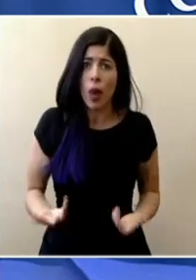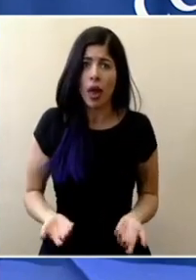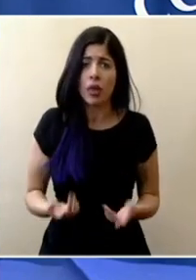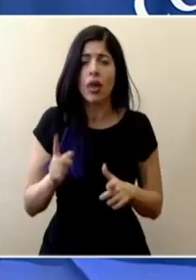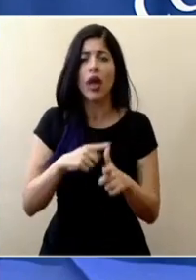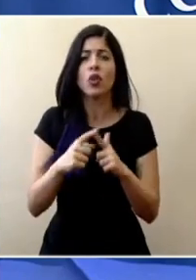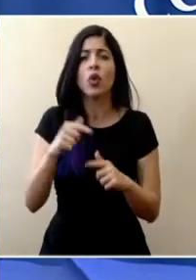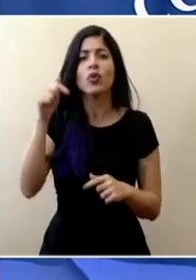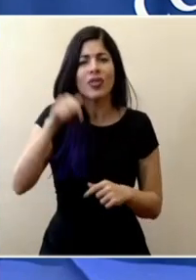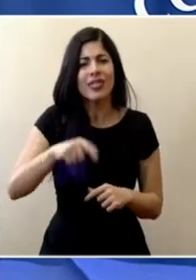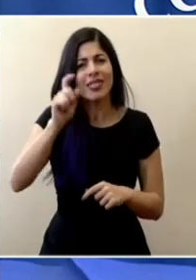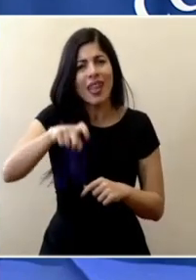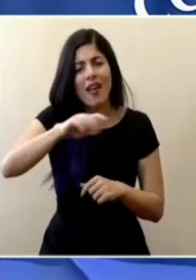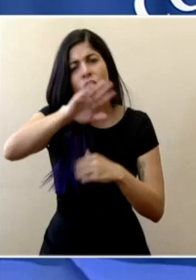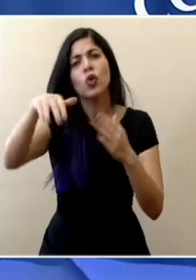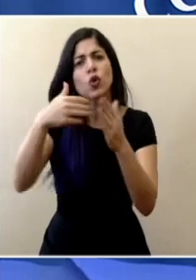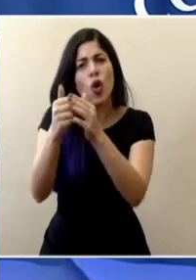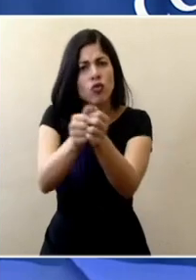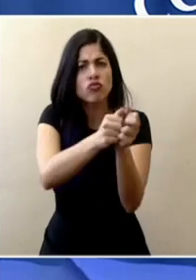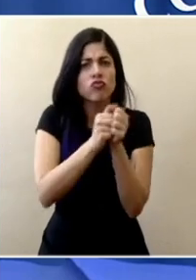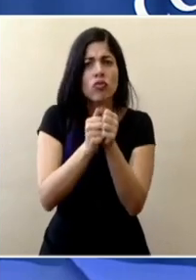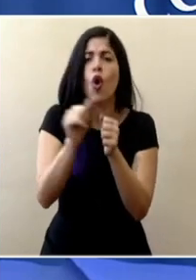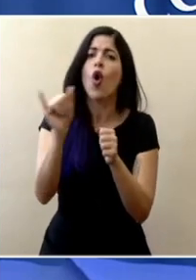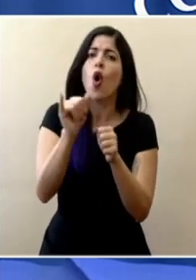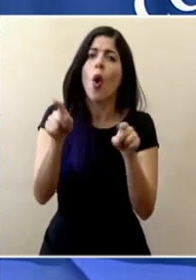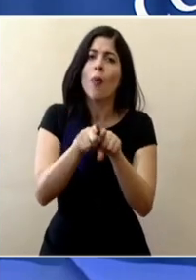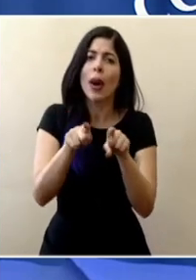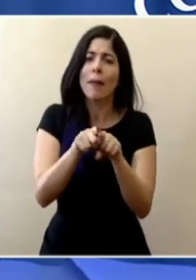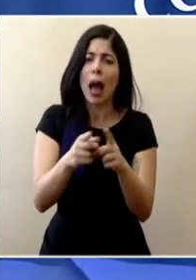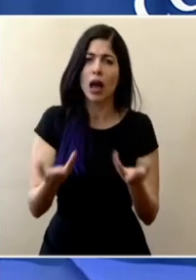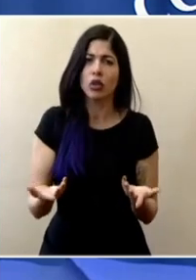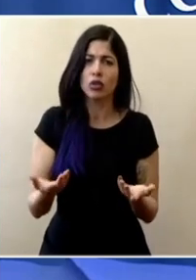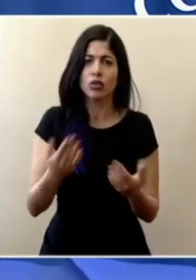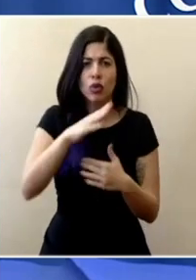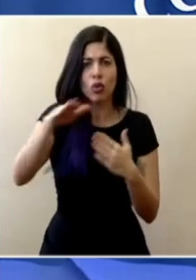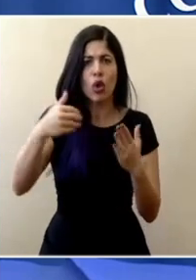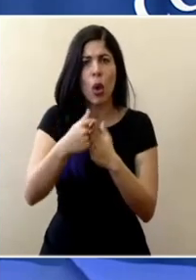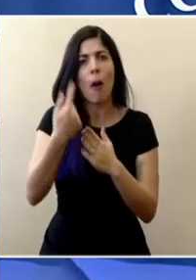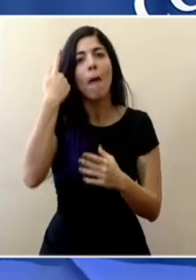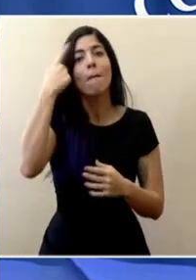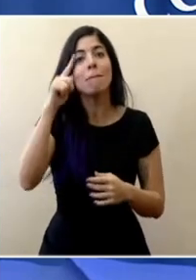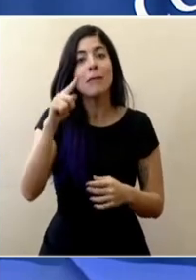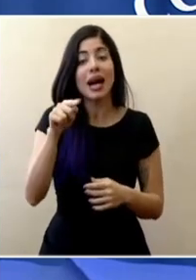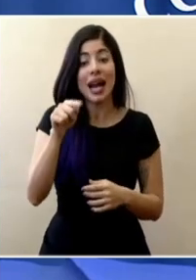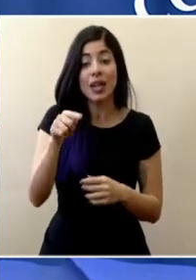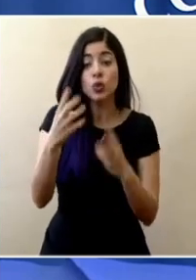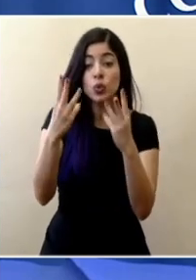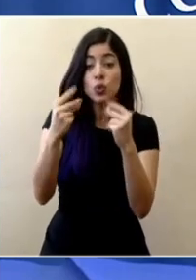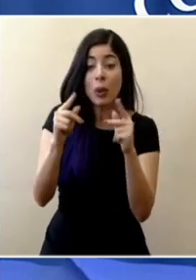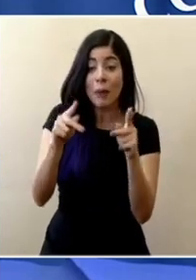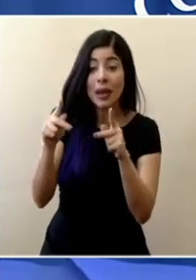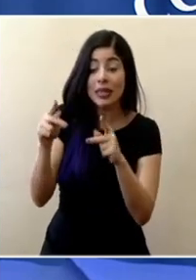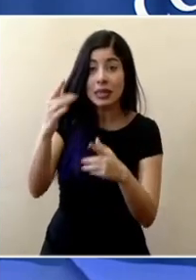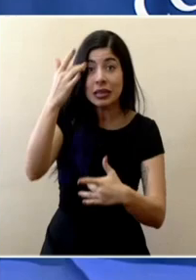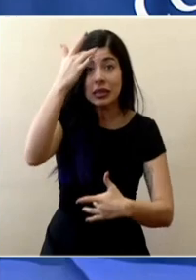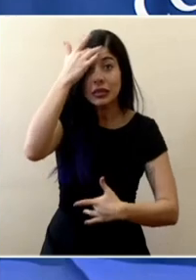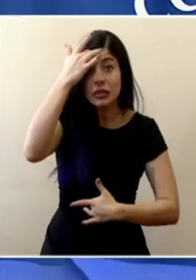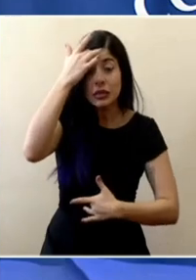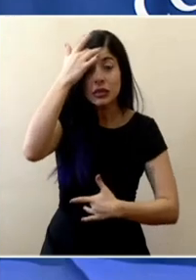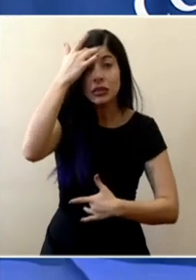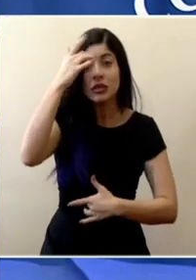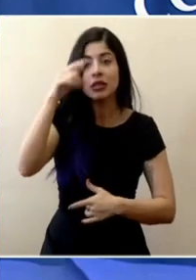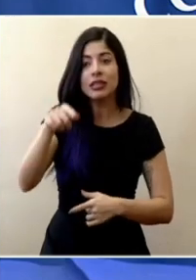verdad unirnos como hermanos y hermanas que somos para hacer que esa cantidad de personas que se vaya a enfermar